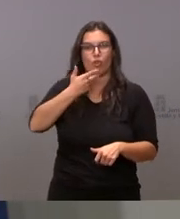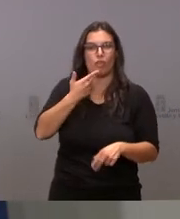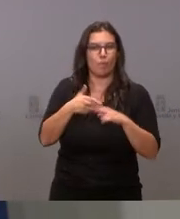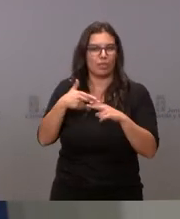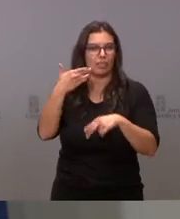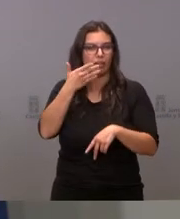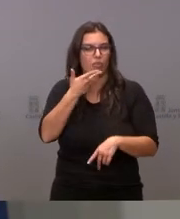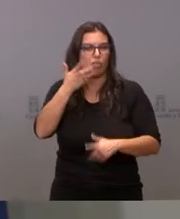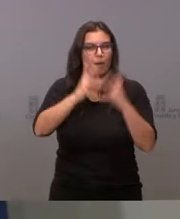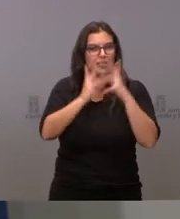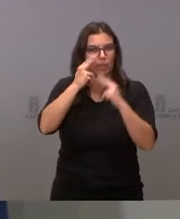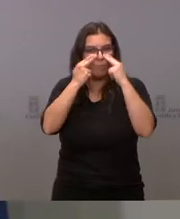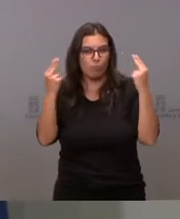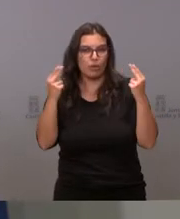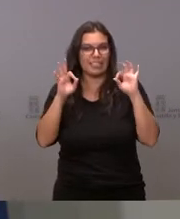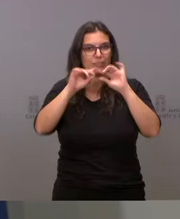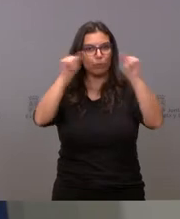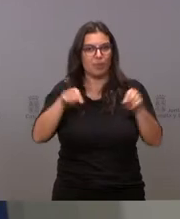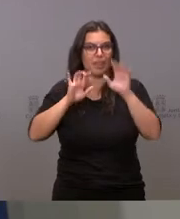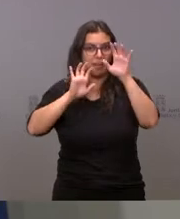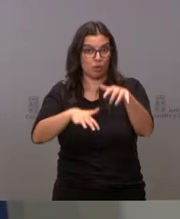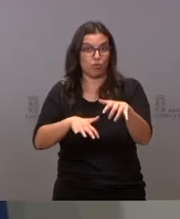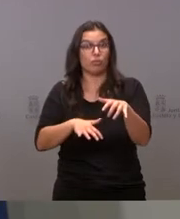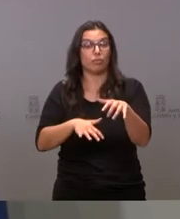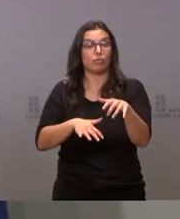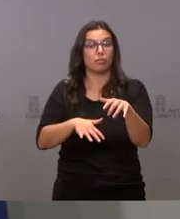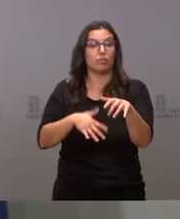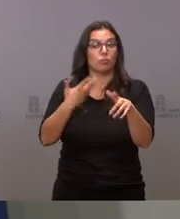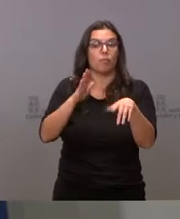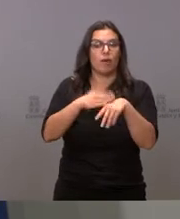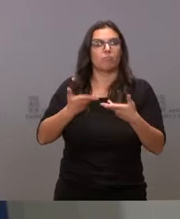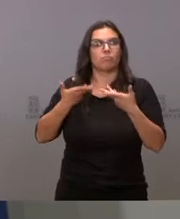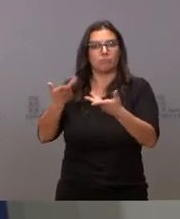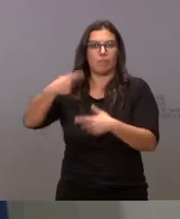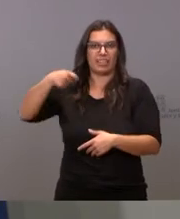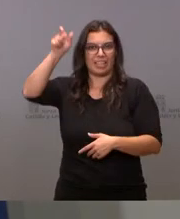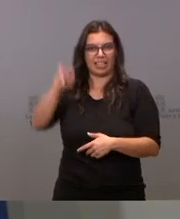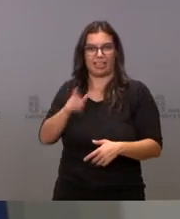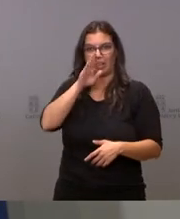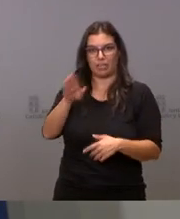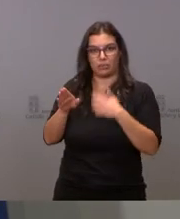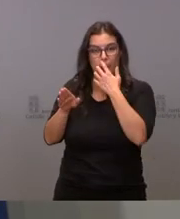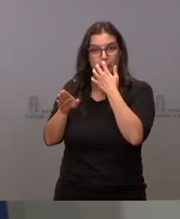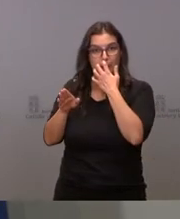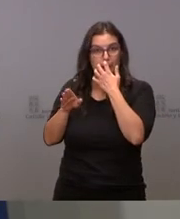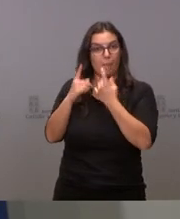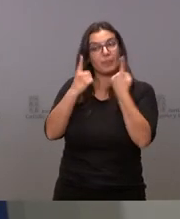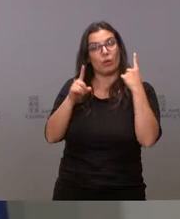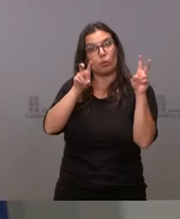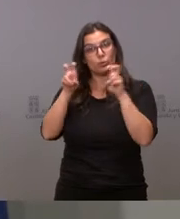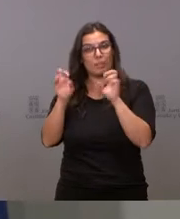en la provincia de León al servicio del presidente y de algunos asuntos